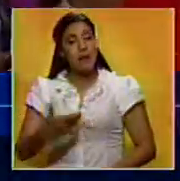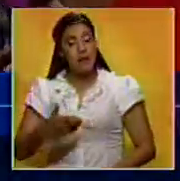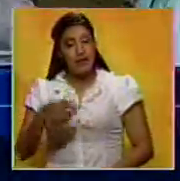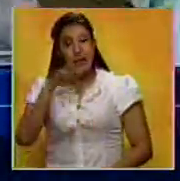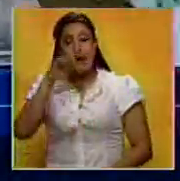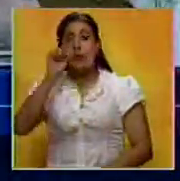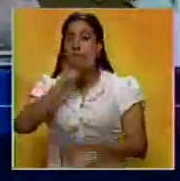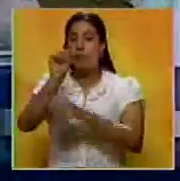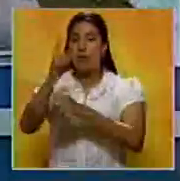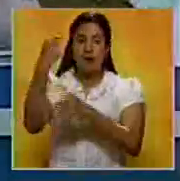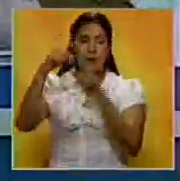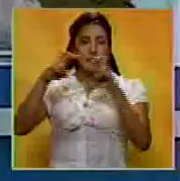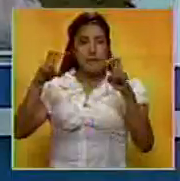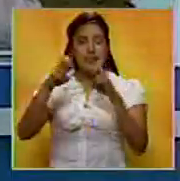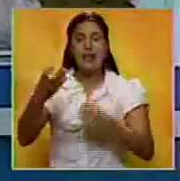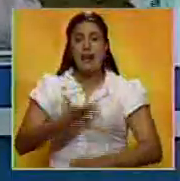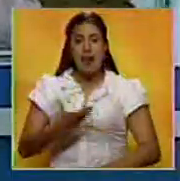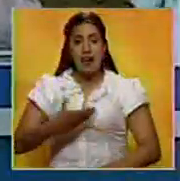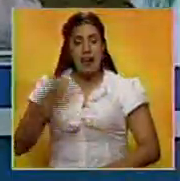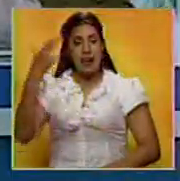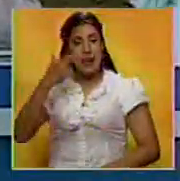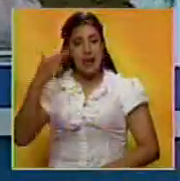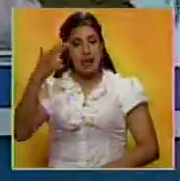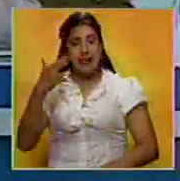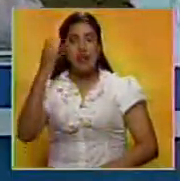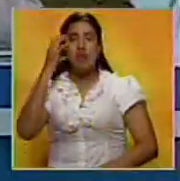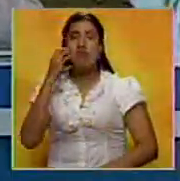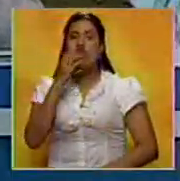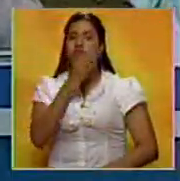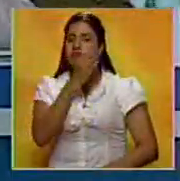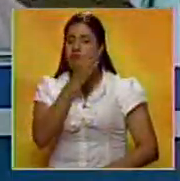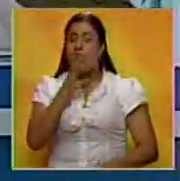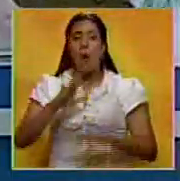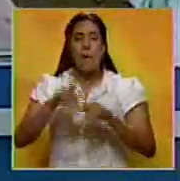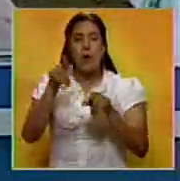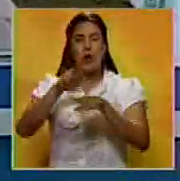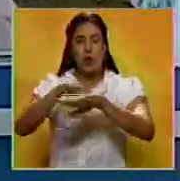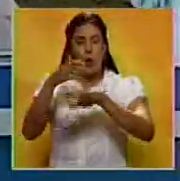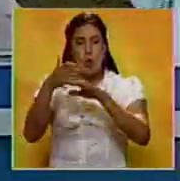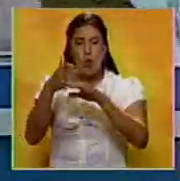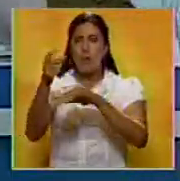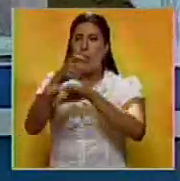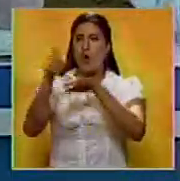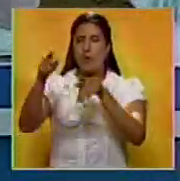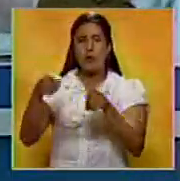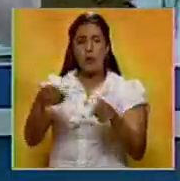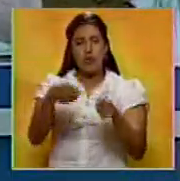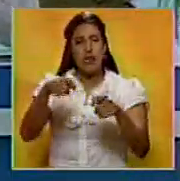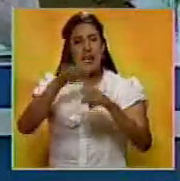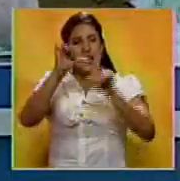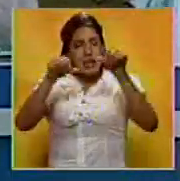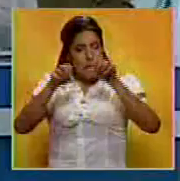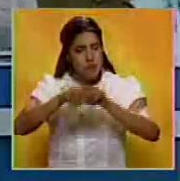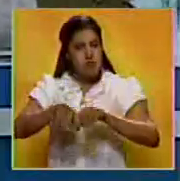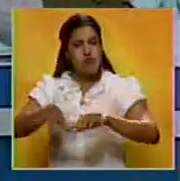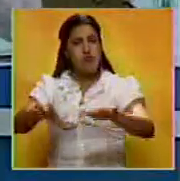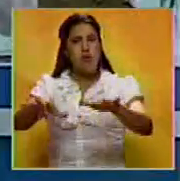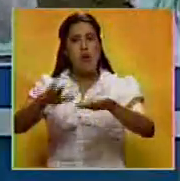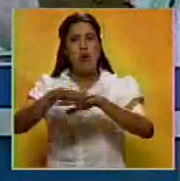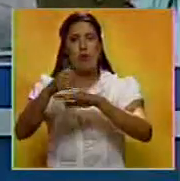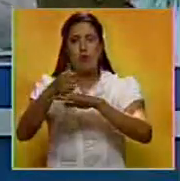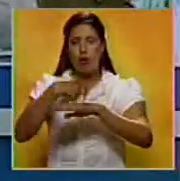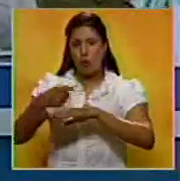de Estado ordenó que se investigue al alcalde de Latillo, David Smolansky, por haber acusado al gobierno de utilizar armas químicas durante manifestaciones